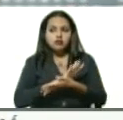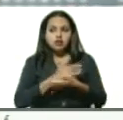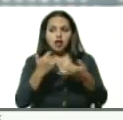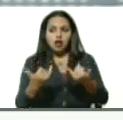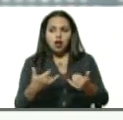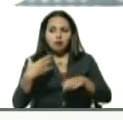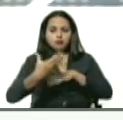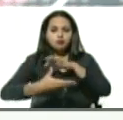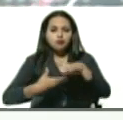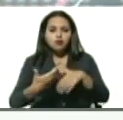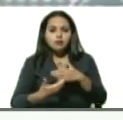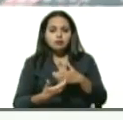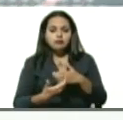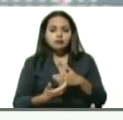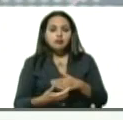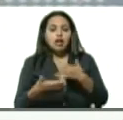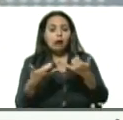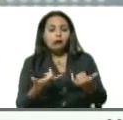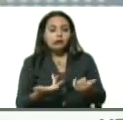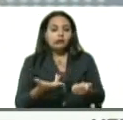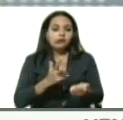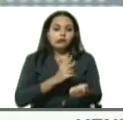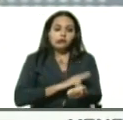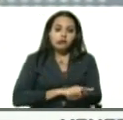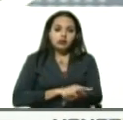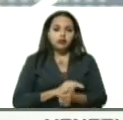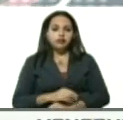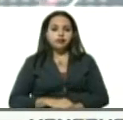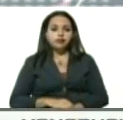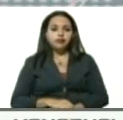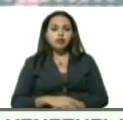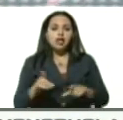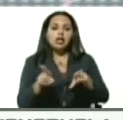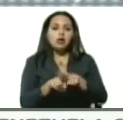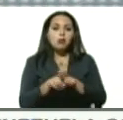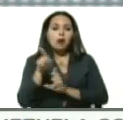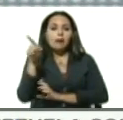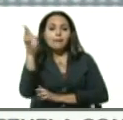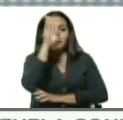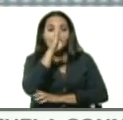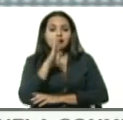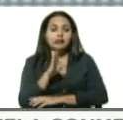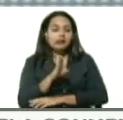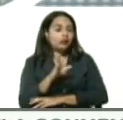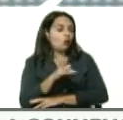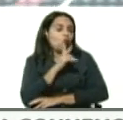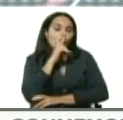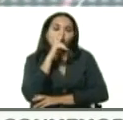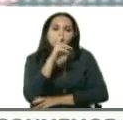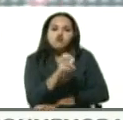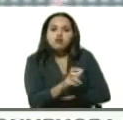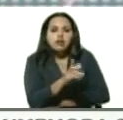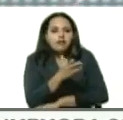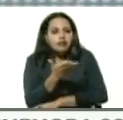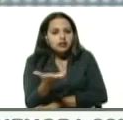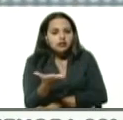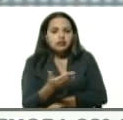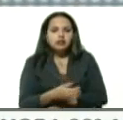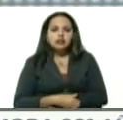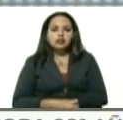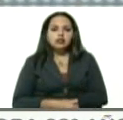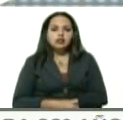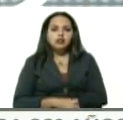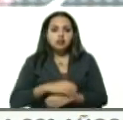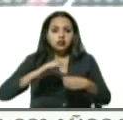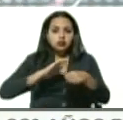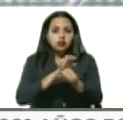decirlo menos, grave. En casos como el de Brasil, realmente es tan pesca. La pandemia